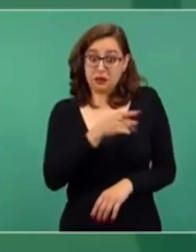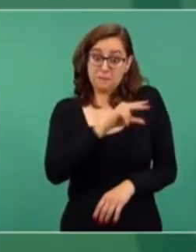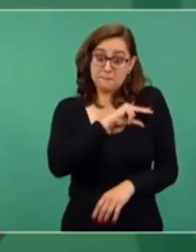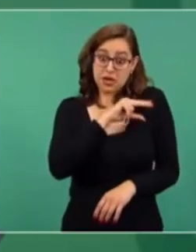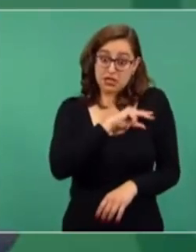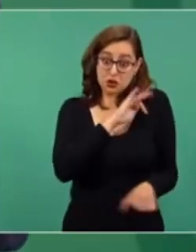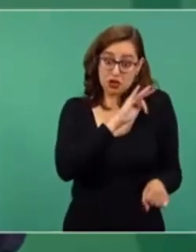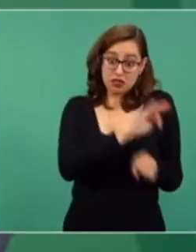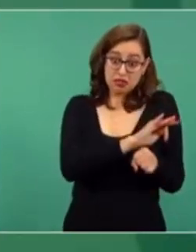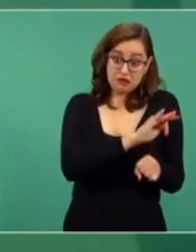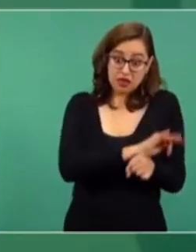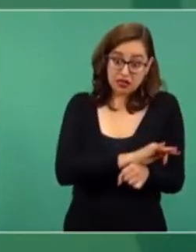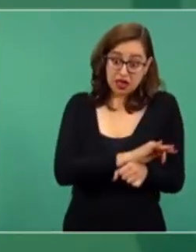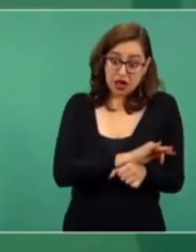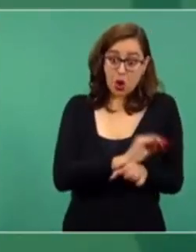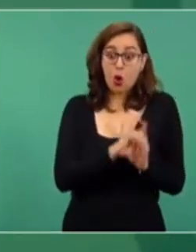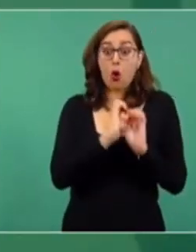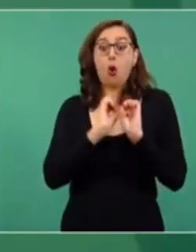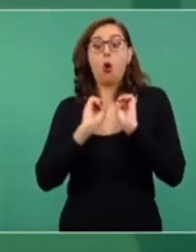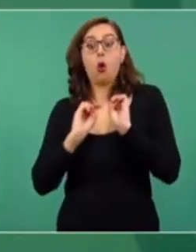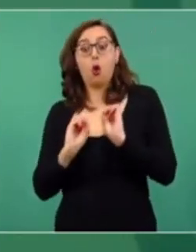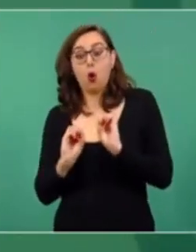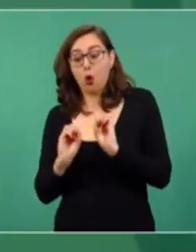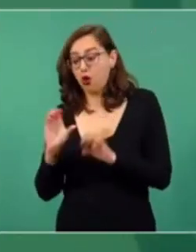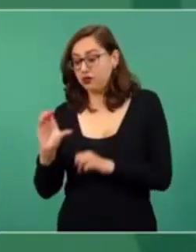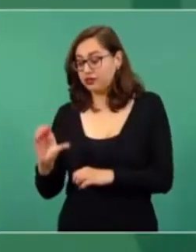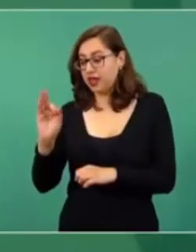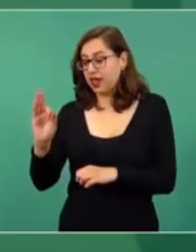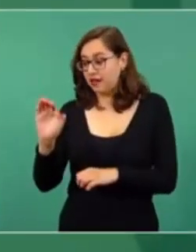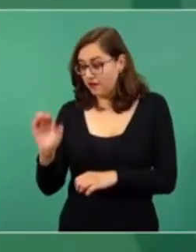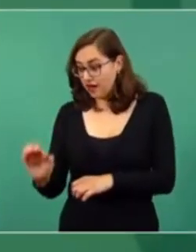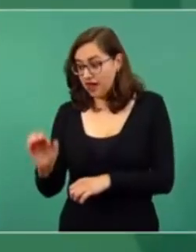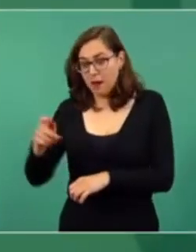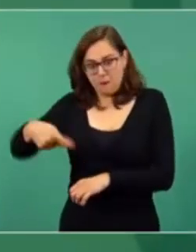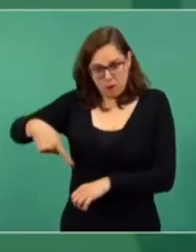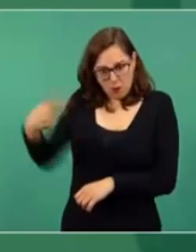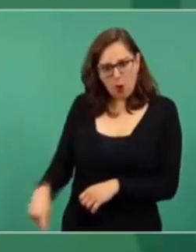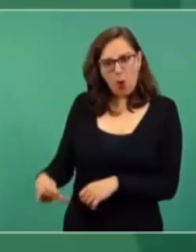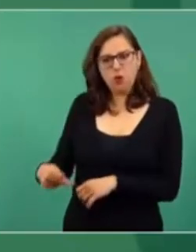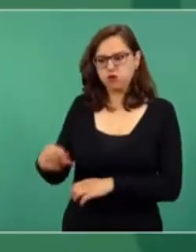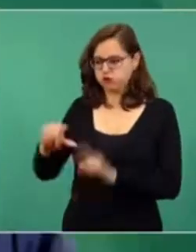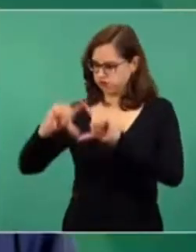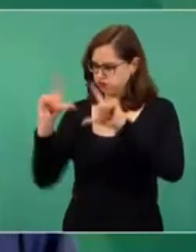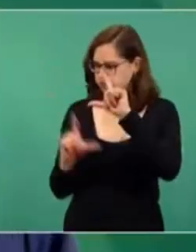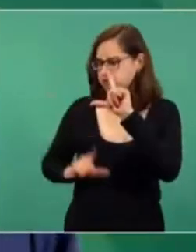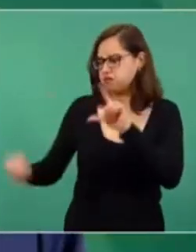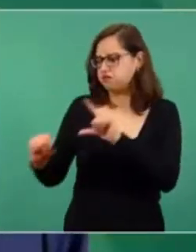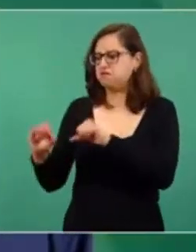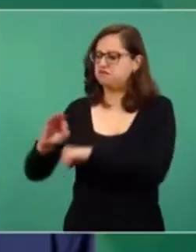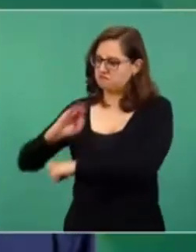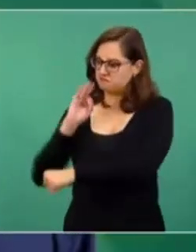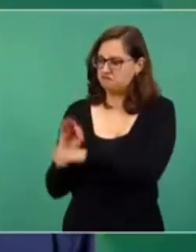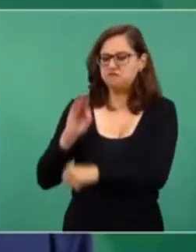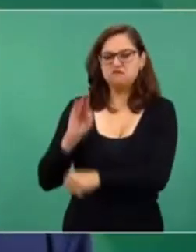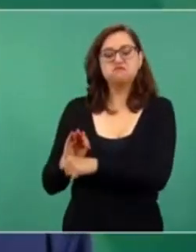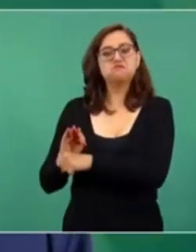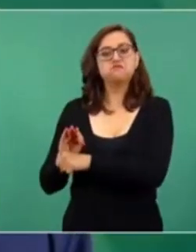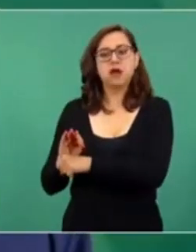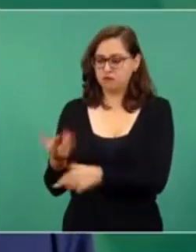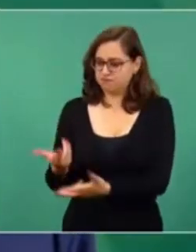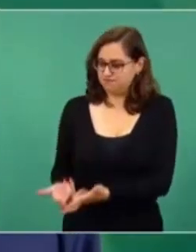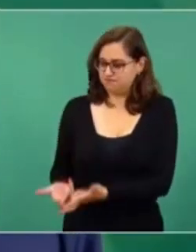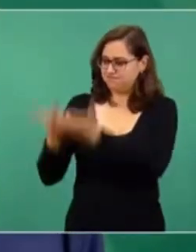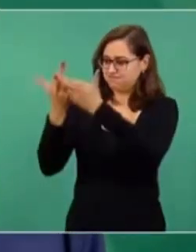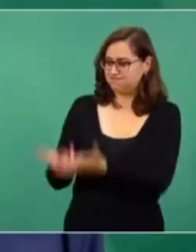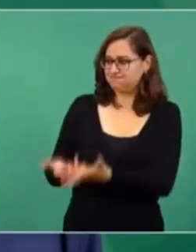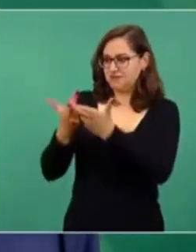vamos a tener la garantía de que no va a faltar la energía eléctrica, que no van a haber apagones, pero además de